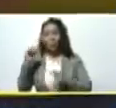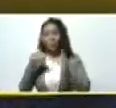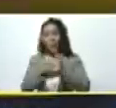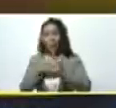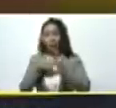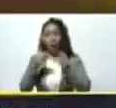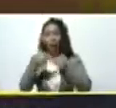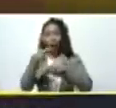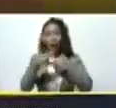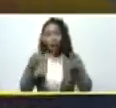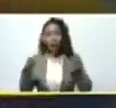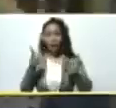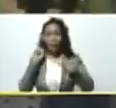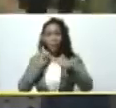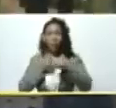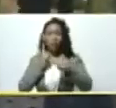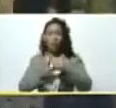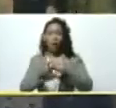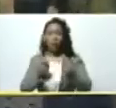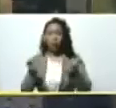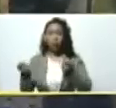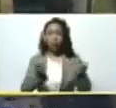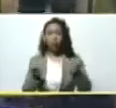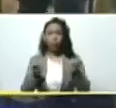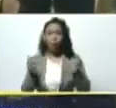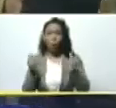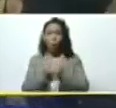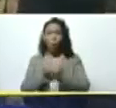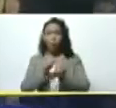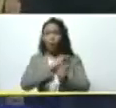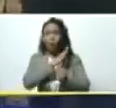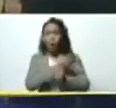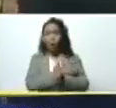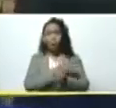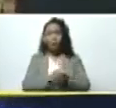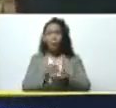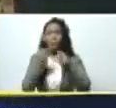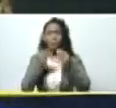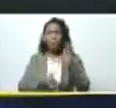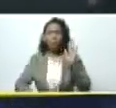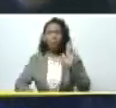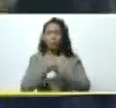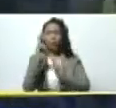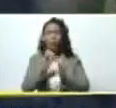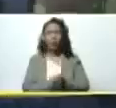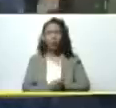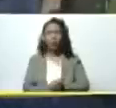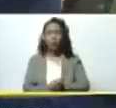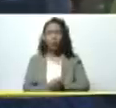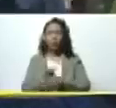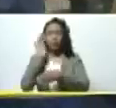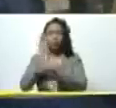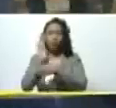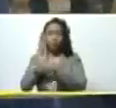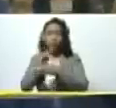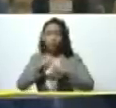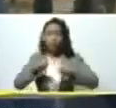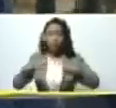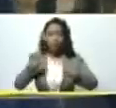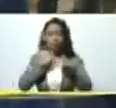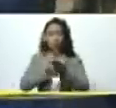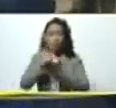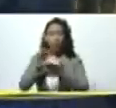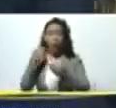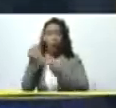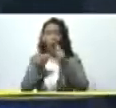hectáreas óptimas mecanizables con potencialidad para el desarrollo de los cultivos tan estratégicos como lo